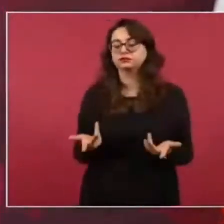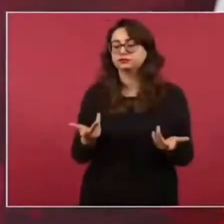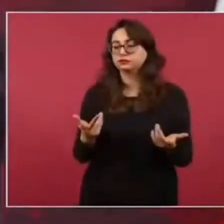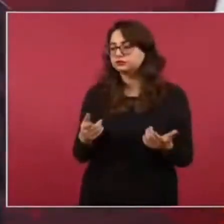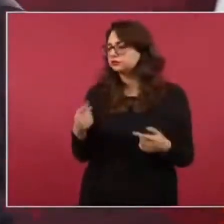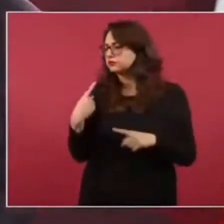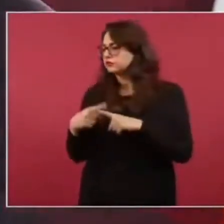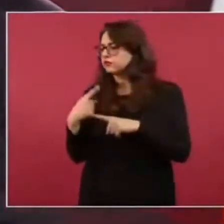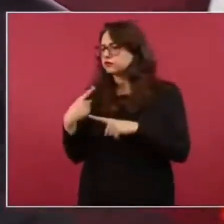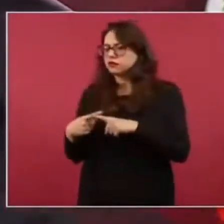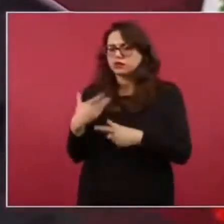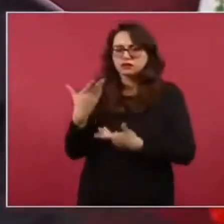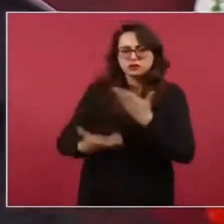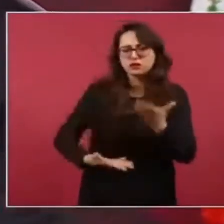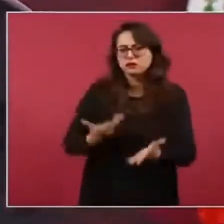que